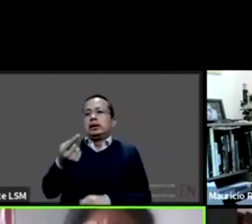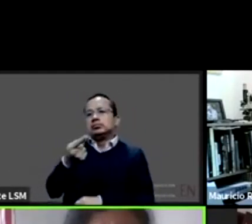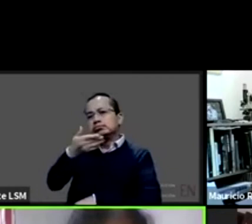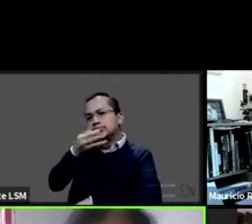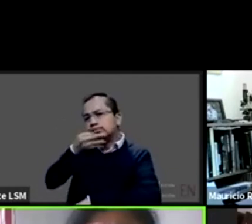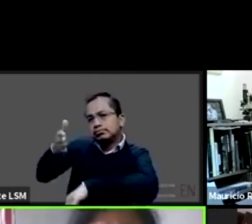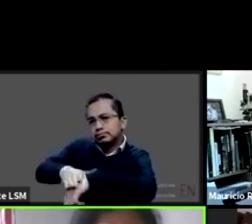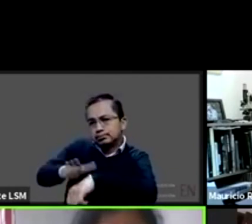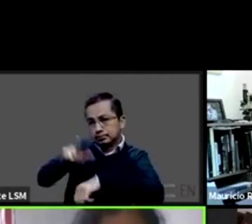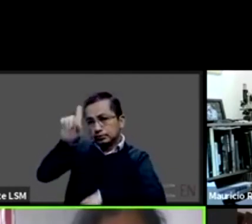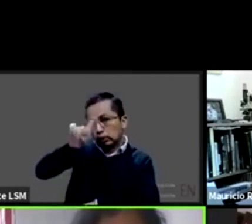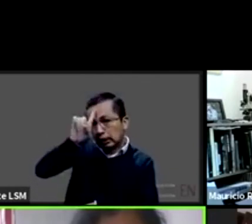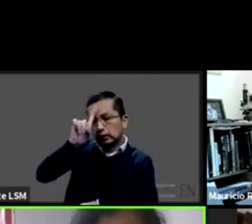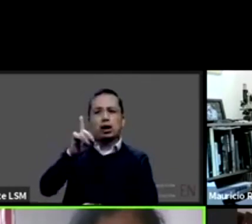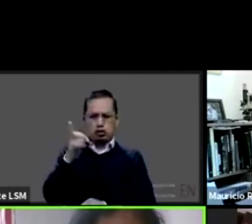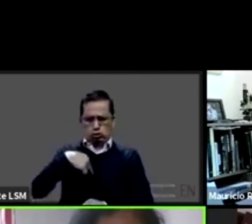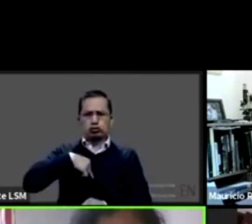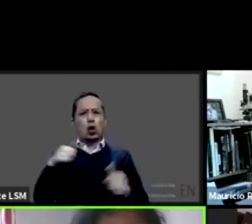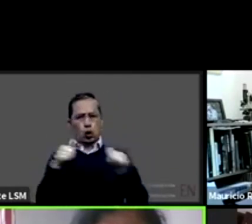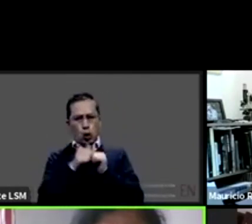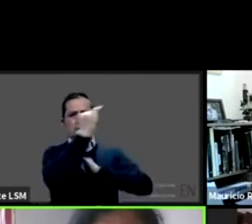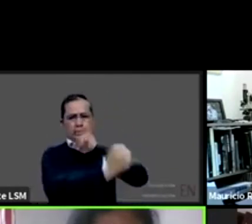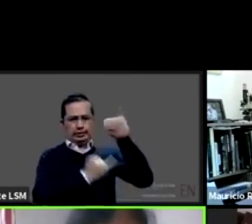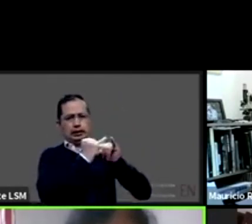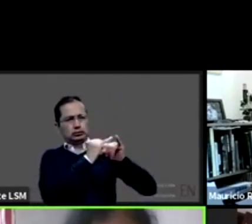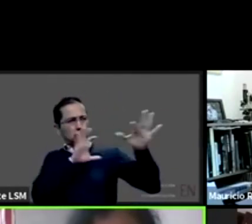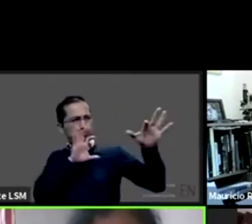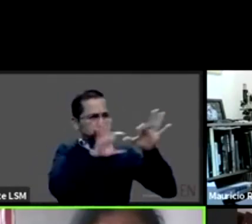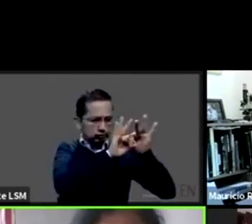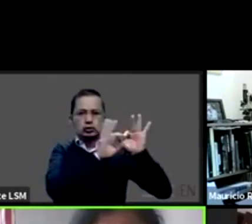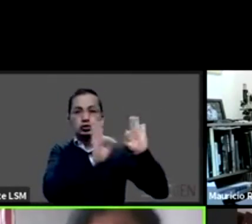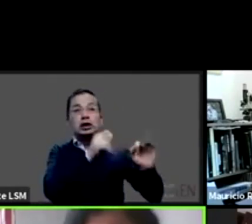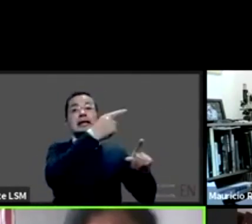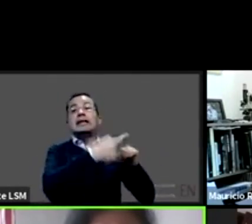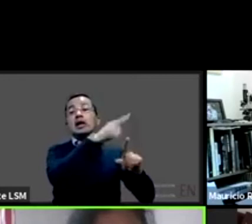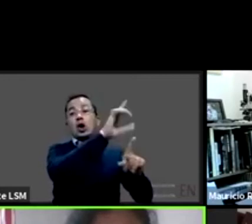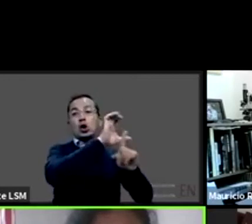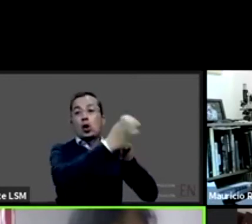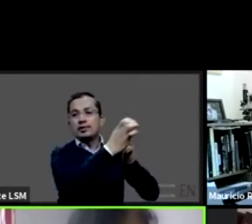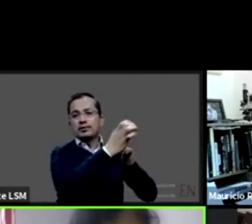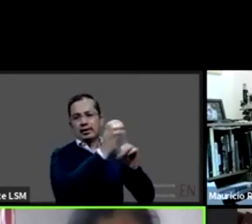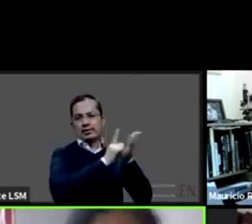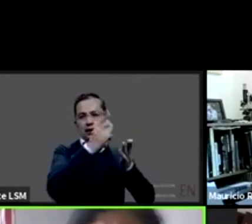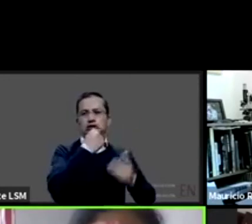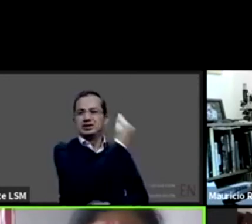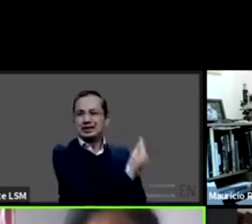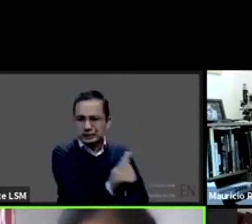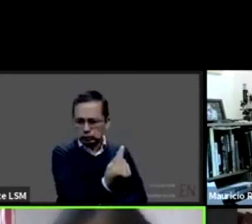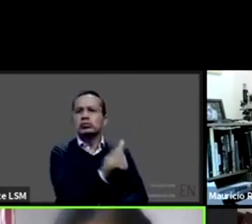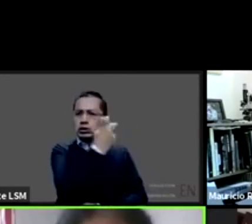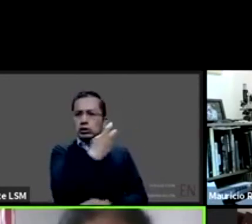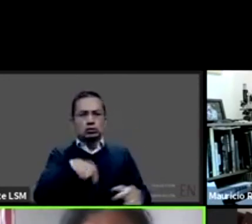siguen criterios de estándares internacionales tanto del Comité de los Derechos del Niño importantes y entonces